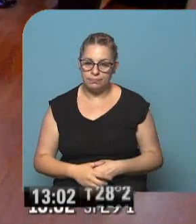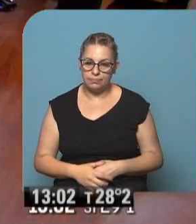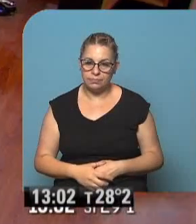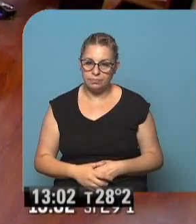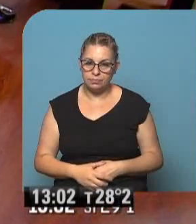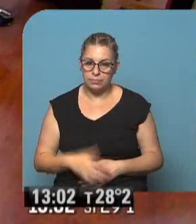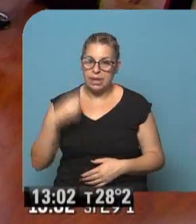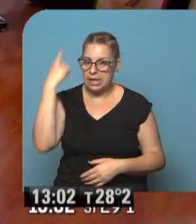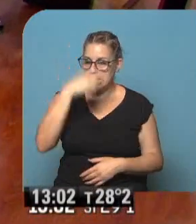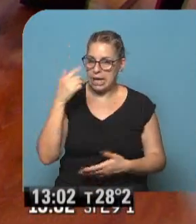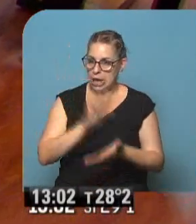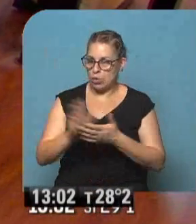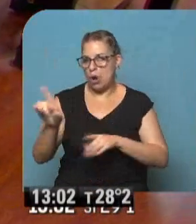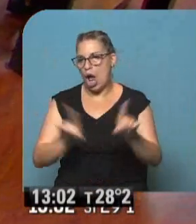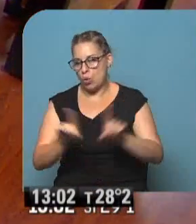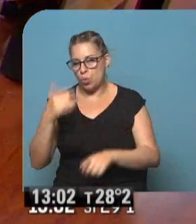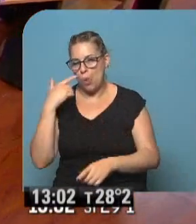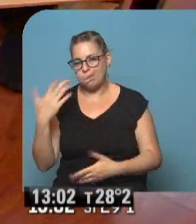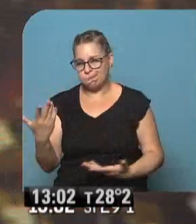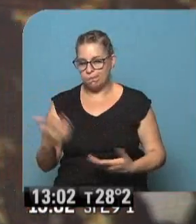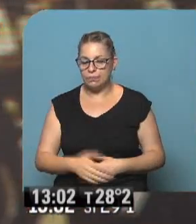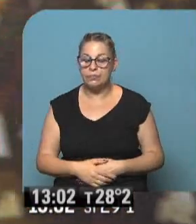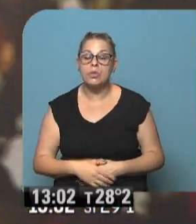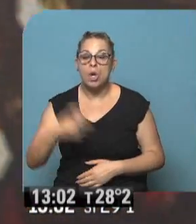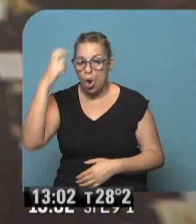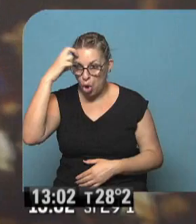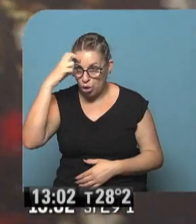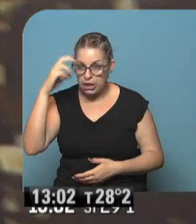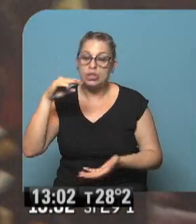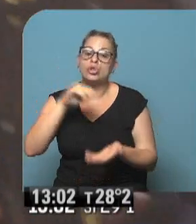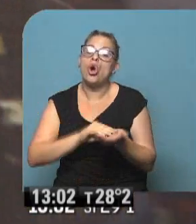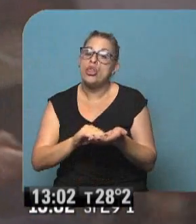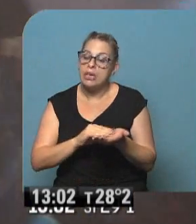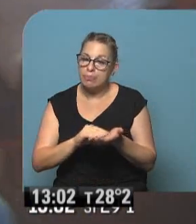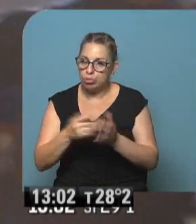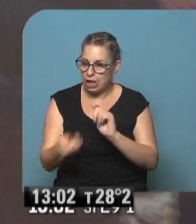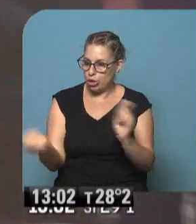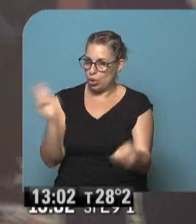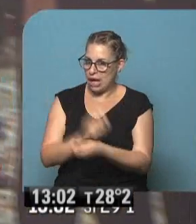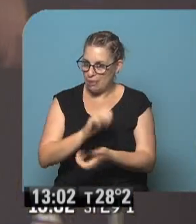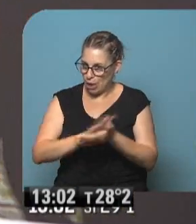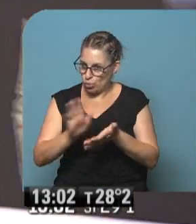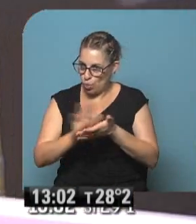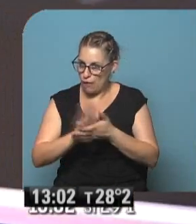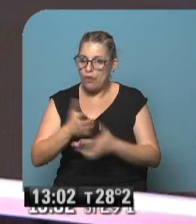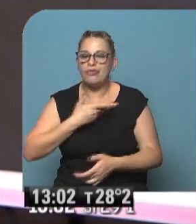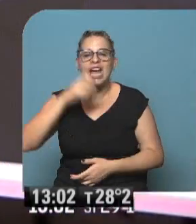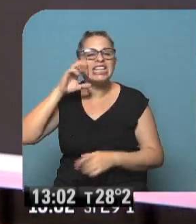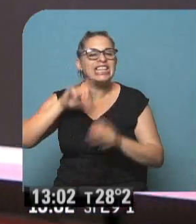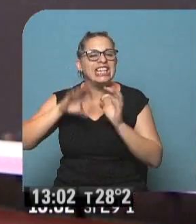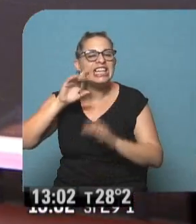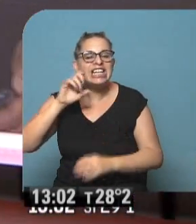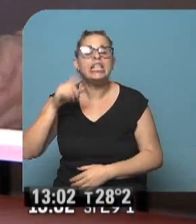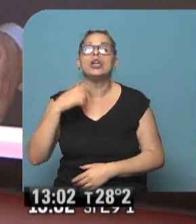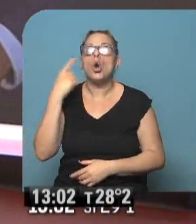Caras nuevas, algunas ya conocidas, lo cierto es que el Congreso, la Cámara de Diputados se renueva y Fernando Fraquelli conoce como nadie los